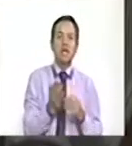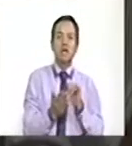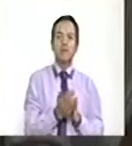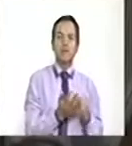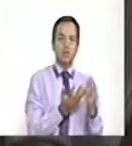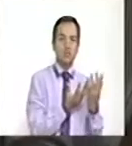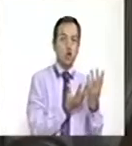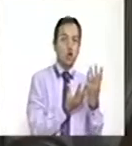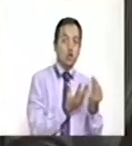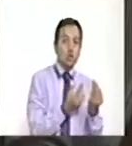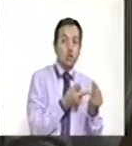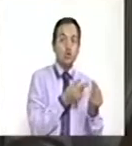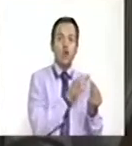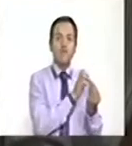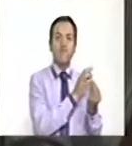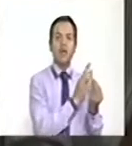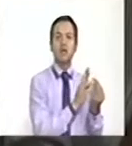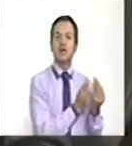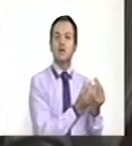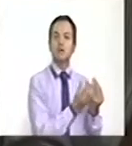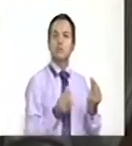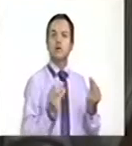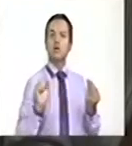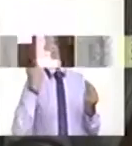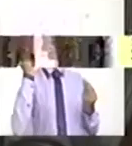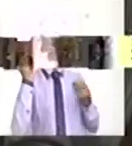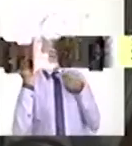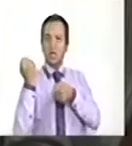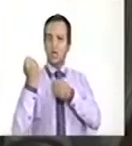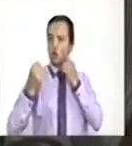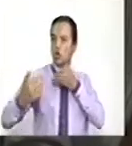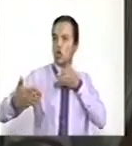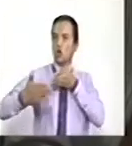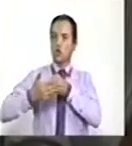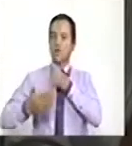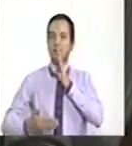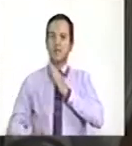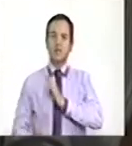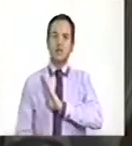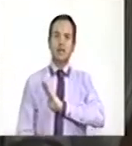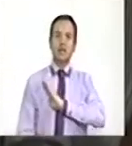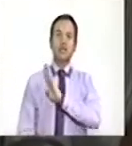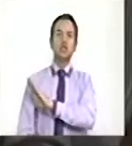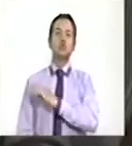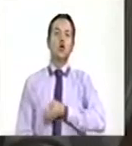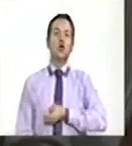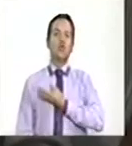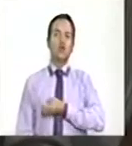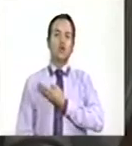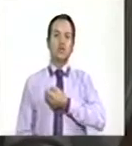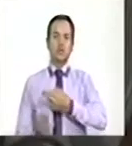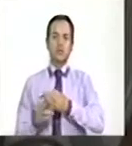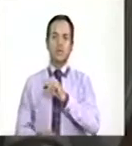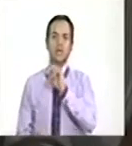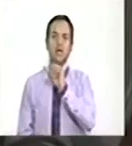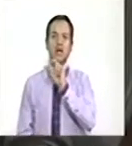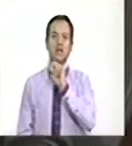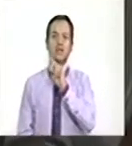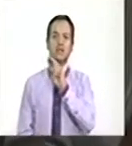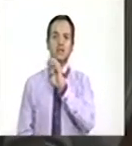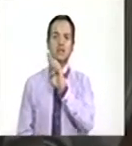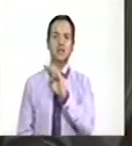del ALFAR contra el alcalde de Florencia, Andrés Mauricio Perdomo, y funcionarios del municipio de Florencia,